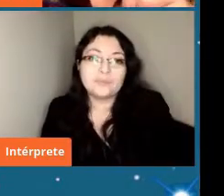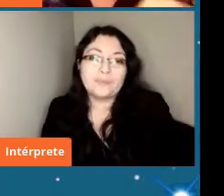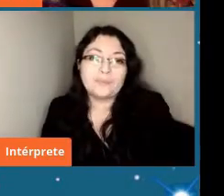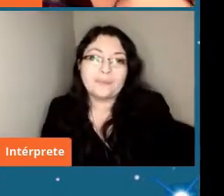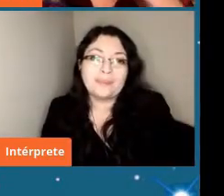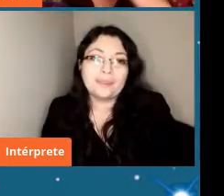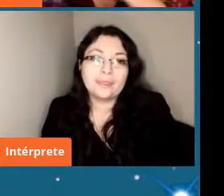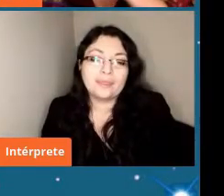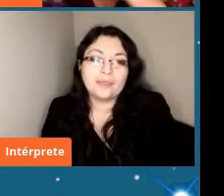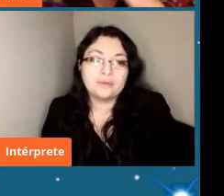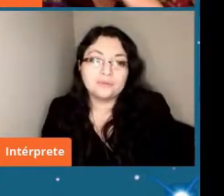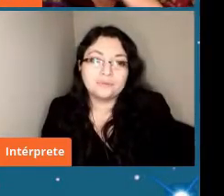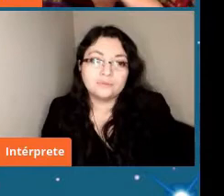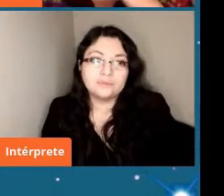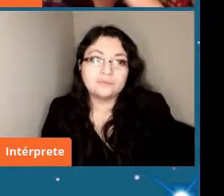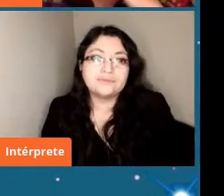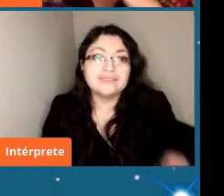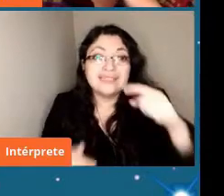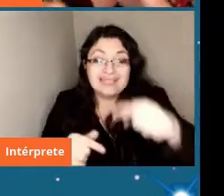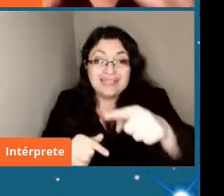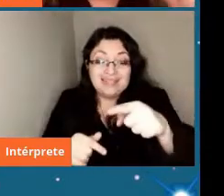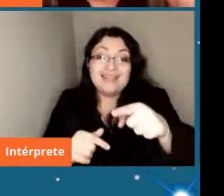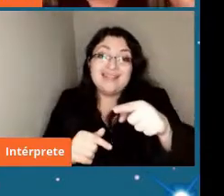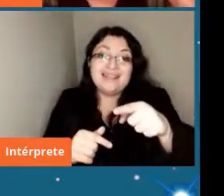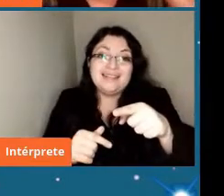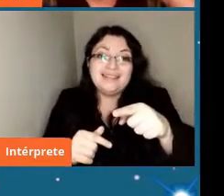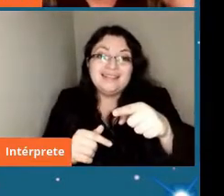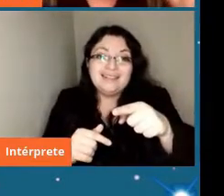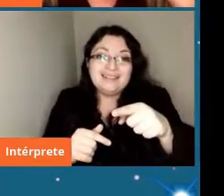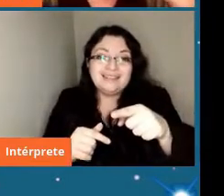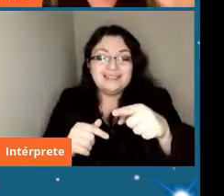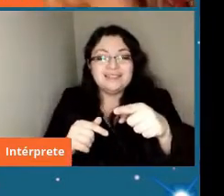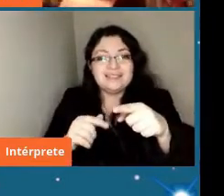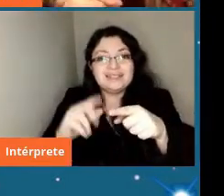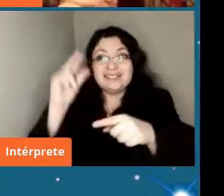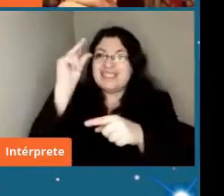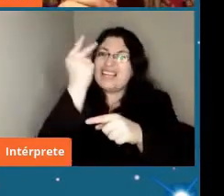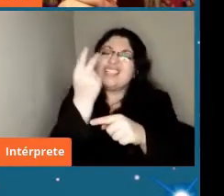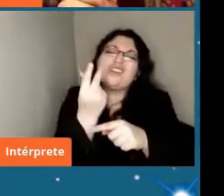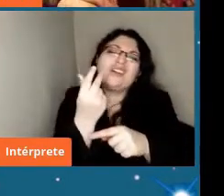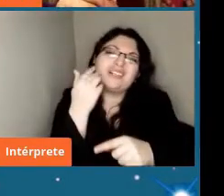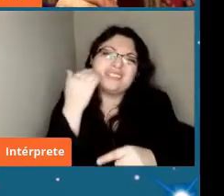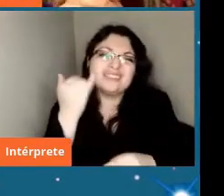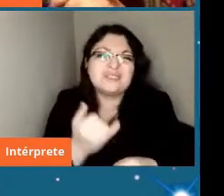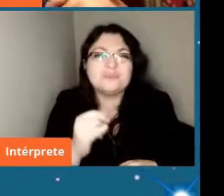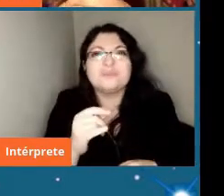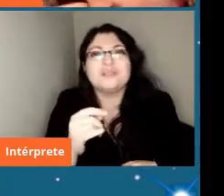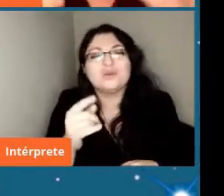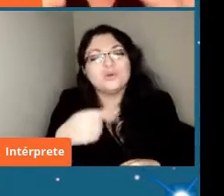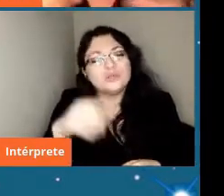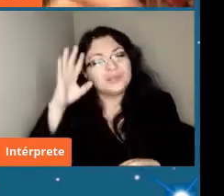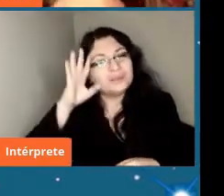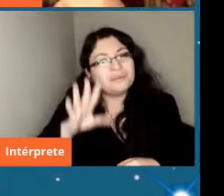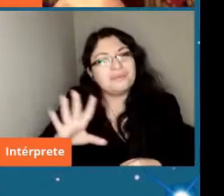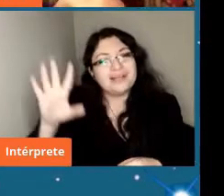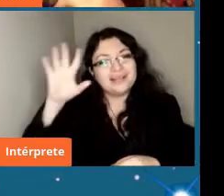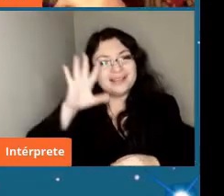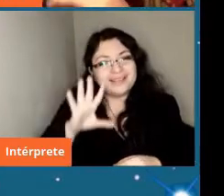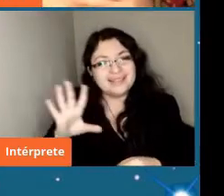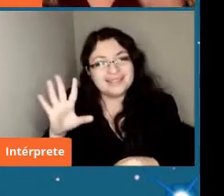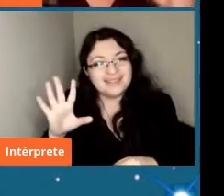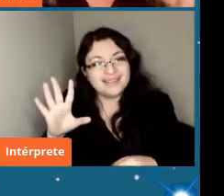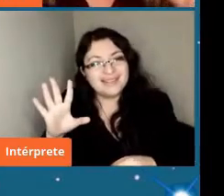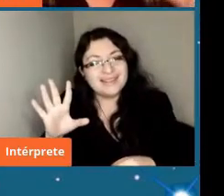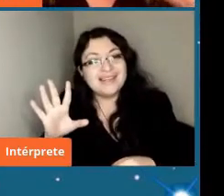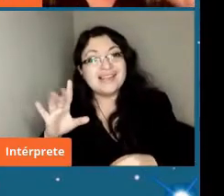este tipo de asteroides o sea la primera generalmente uno se imagina que la búsqueda de